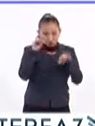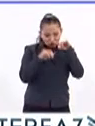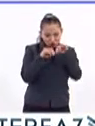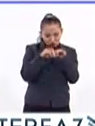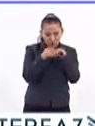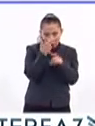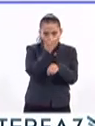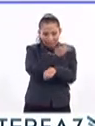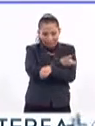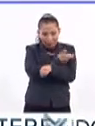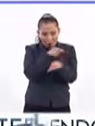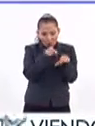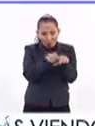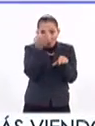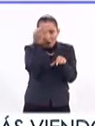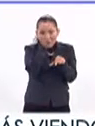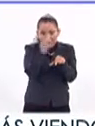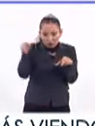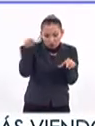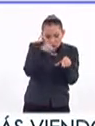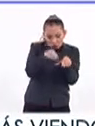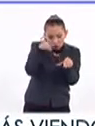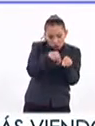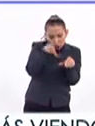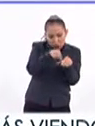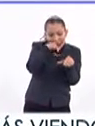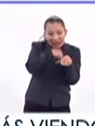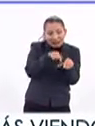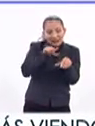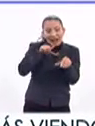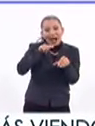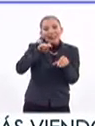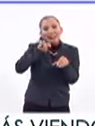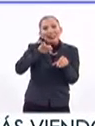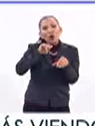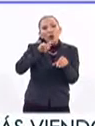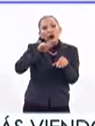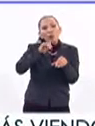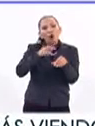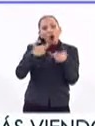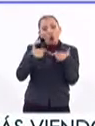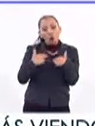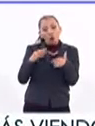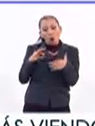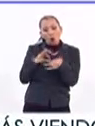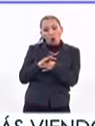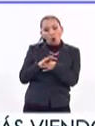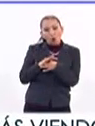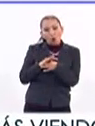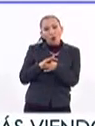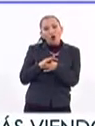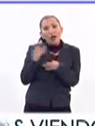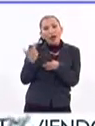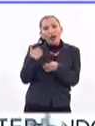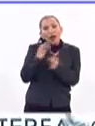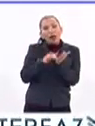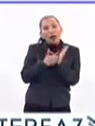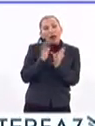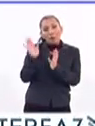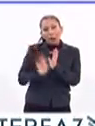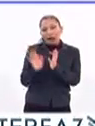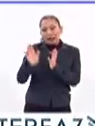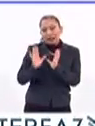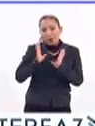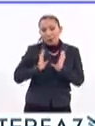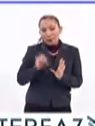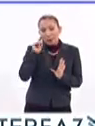producir de manera artificial es un anticuerpo humanizado. Es decir, simular que